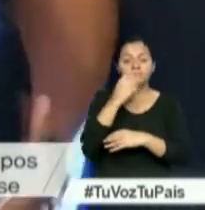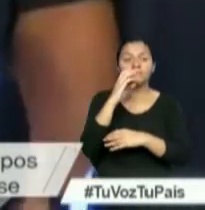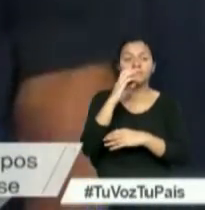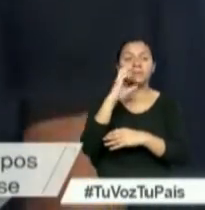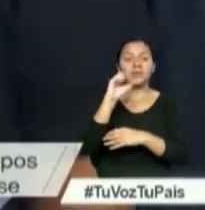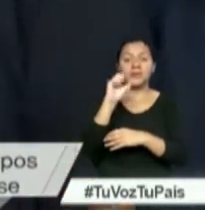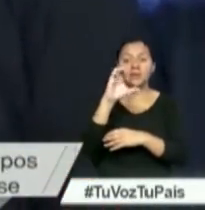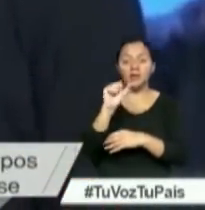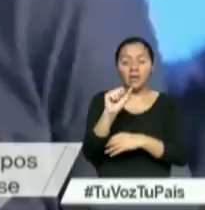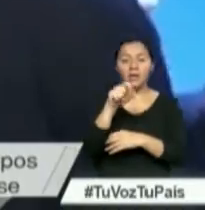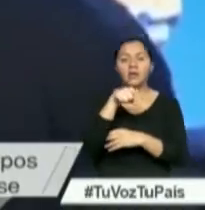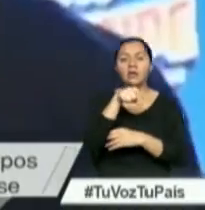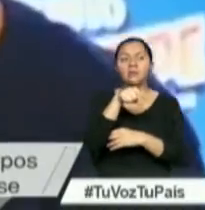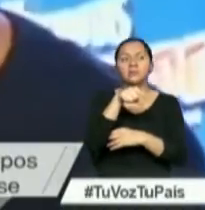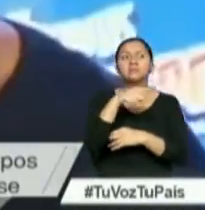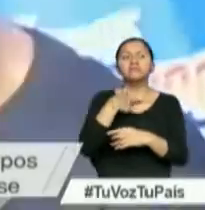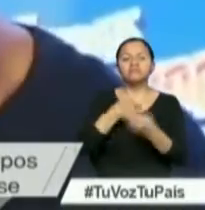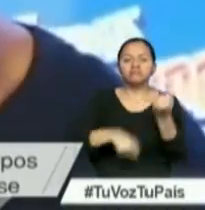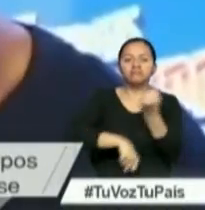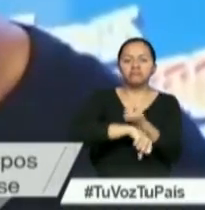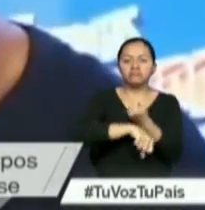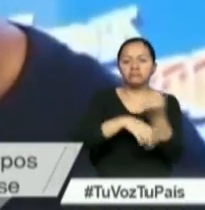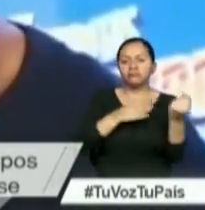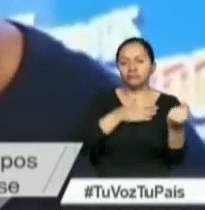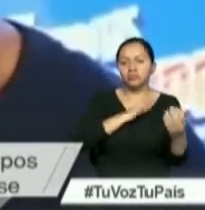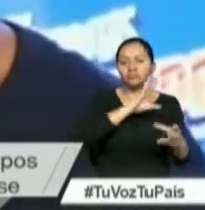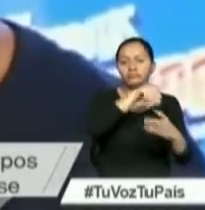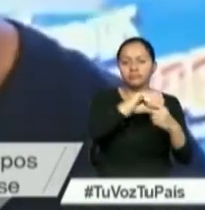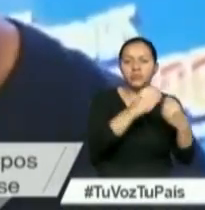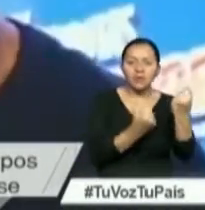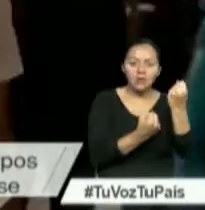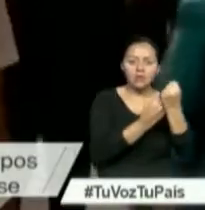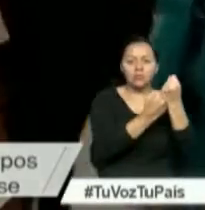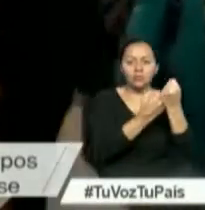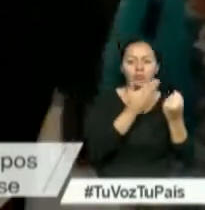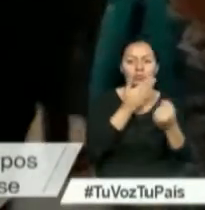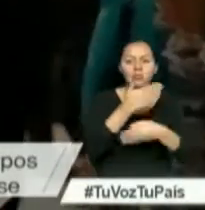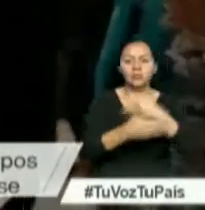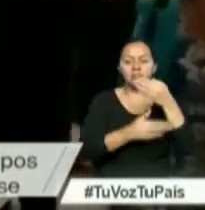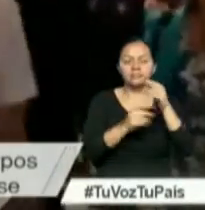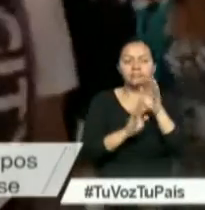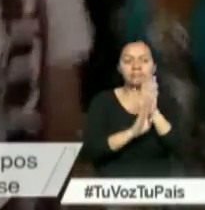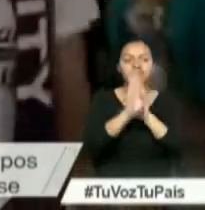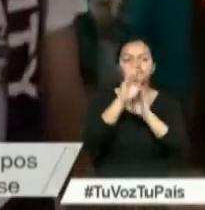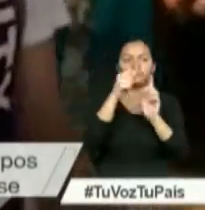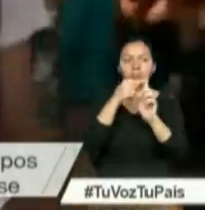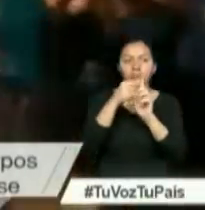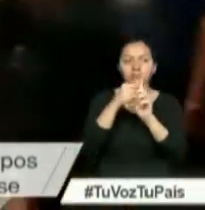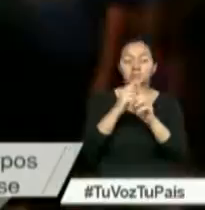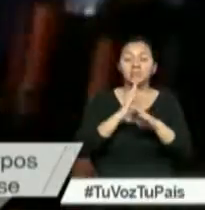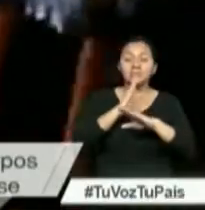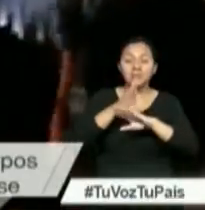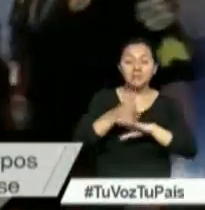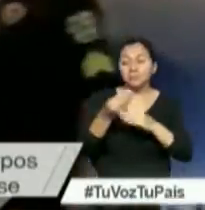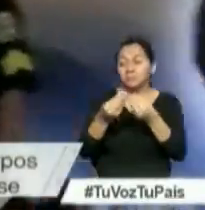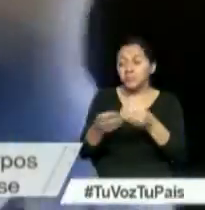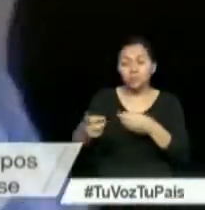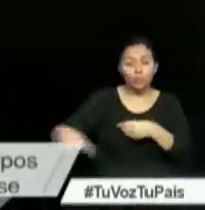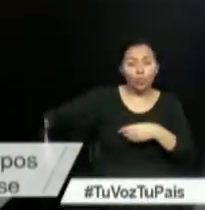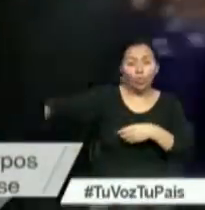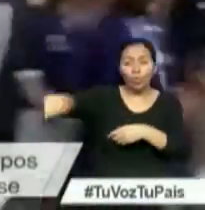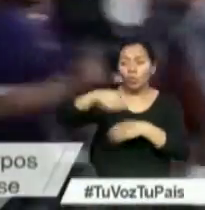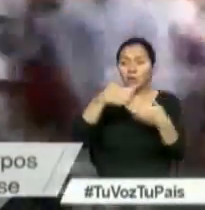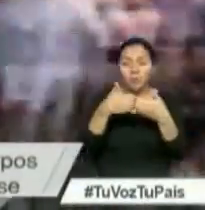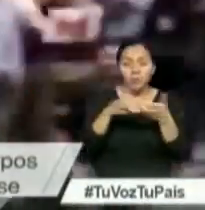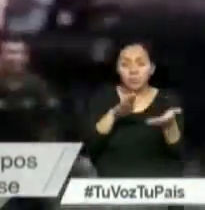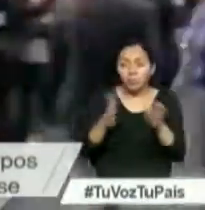y Riquelme se han ofrecido jugar con el Chapecoense para ayudar al club brasileño a salir adelante después de perder a casi toda su plantilla